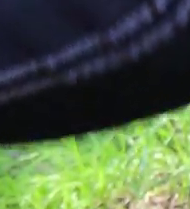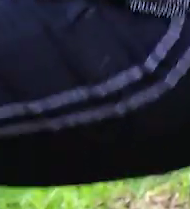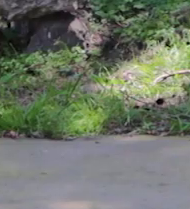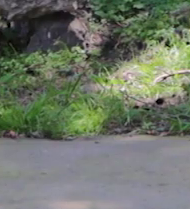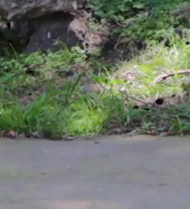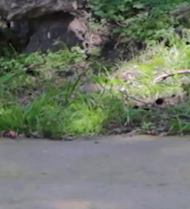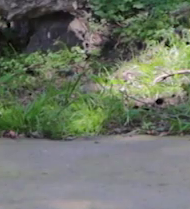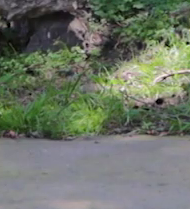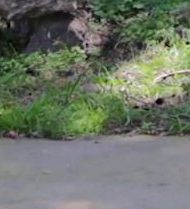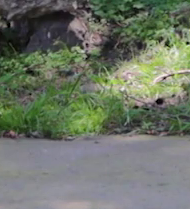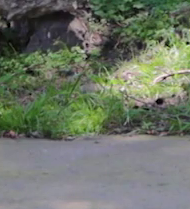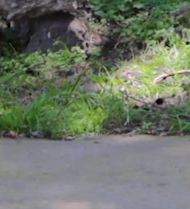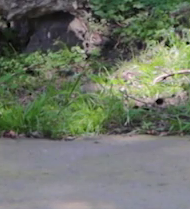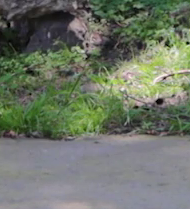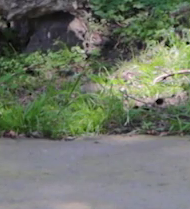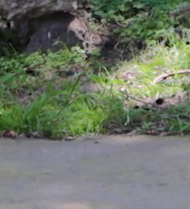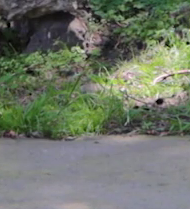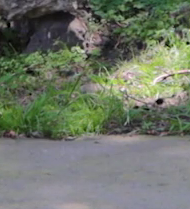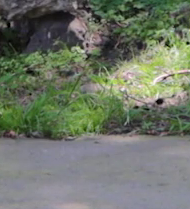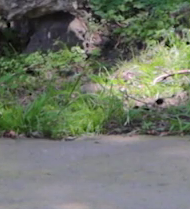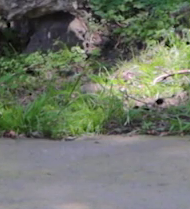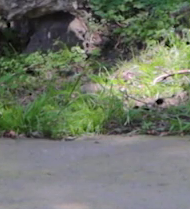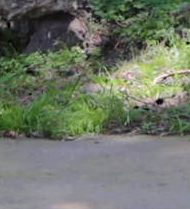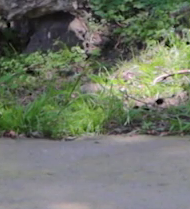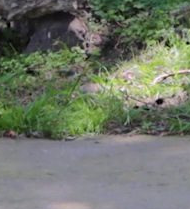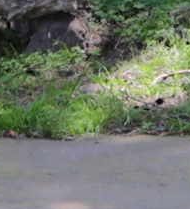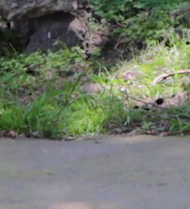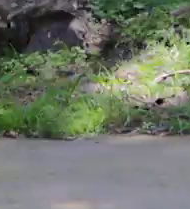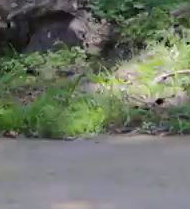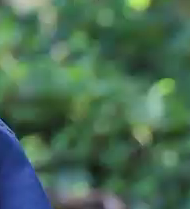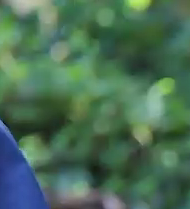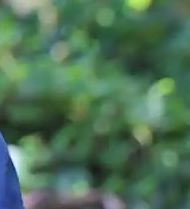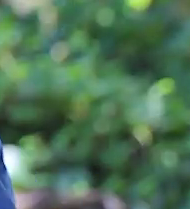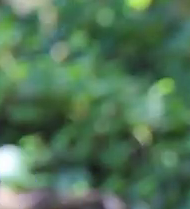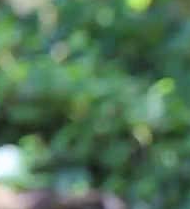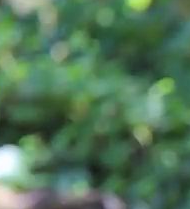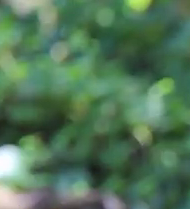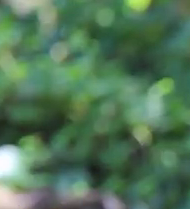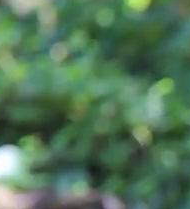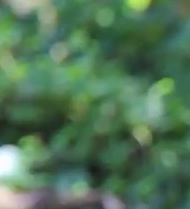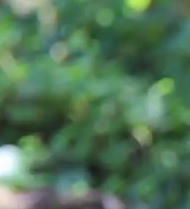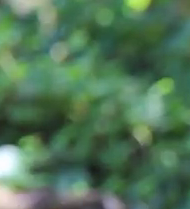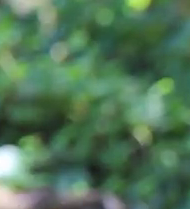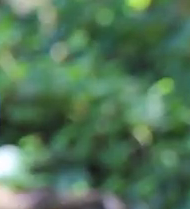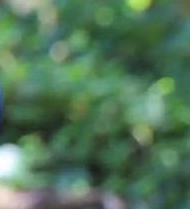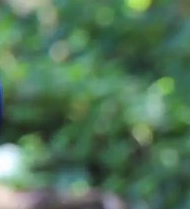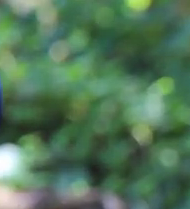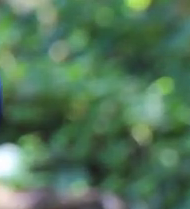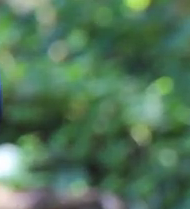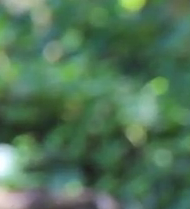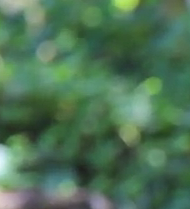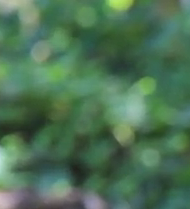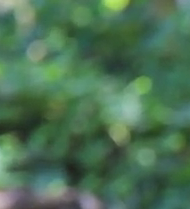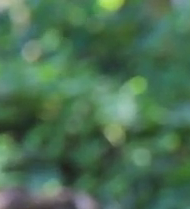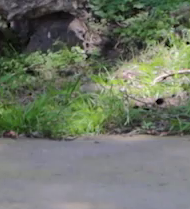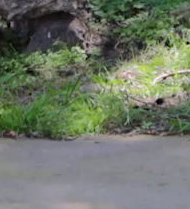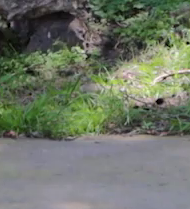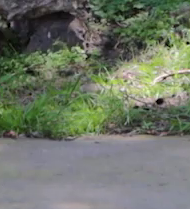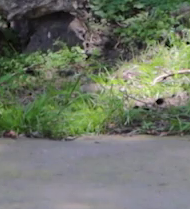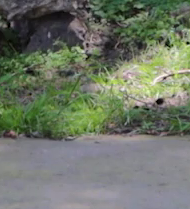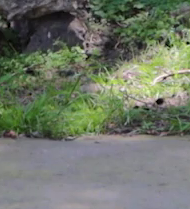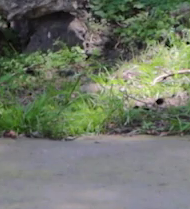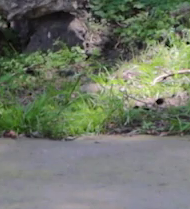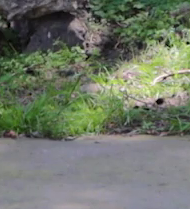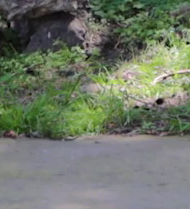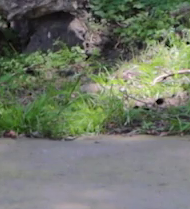bien. Vamos a abrir nuestro compás. Levamos los brazos. Y vamos a trabajar la pierna. Bajamos,